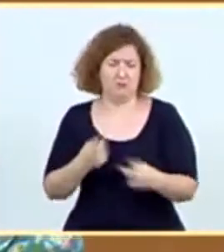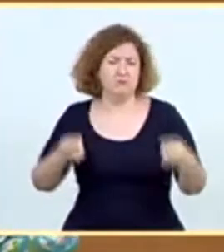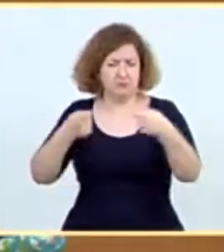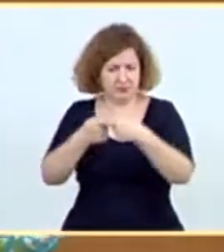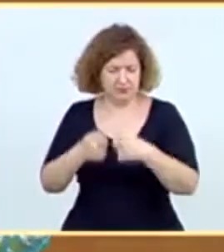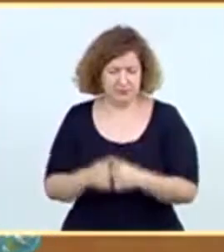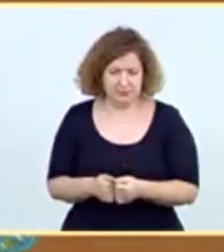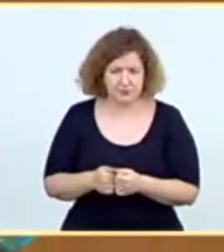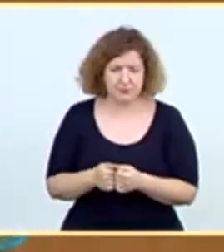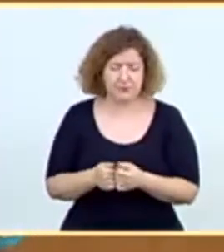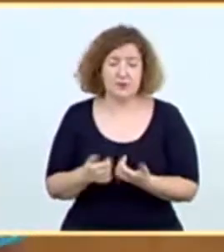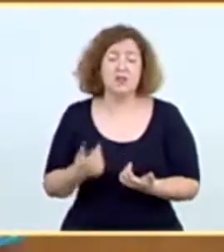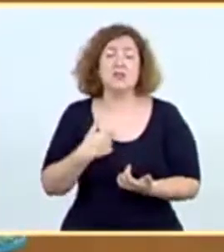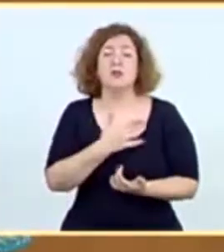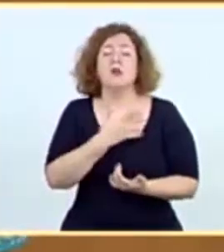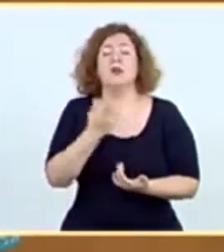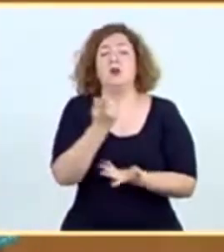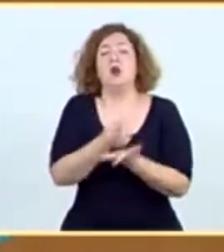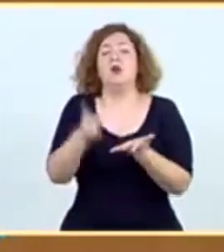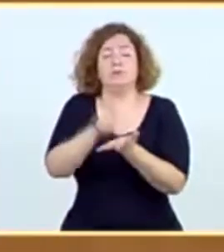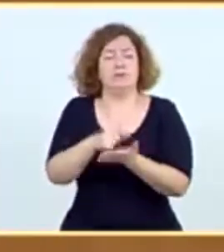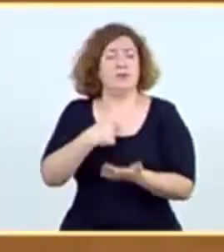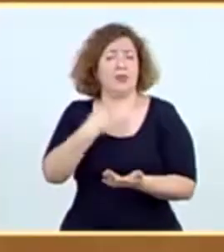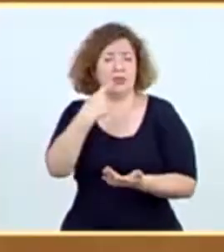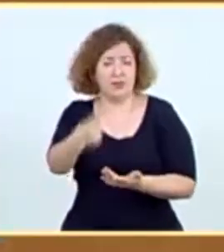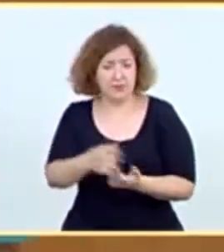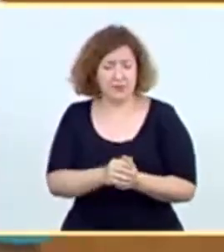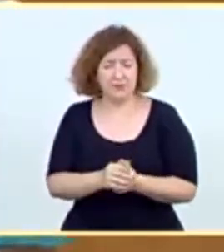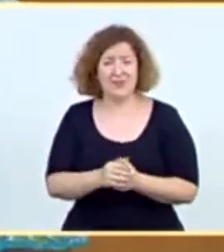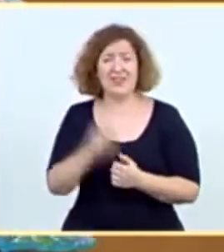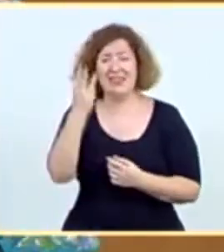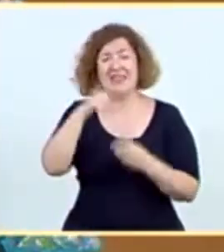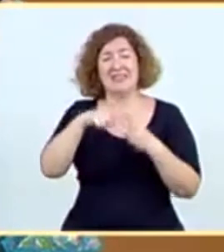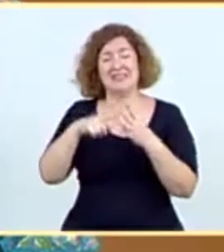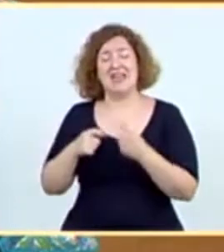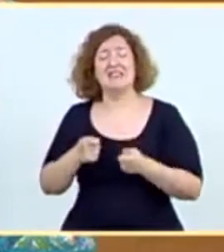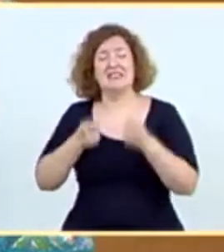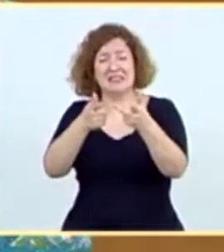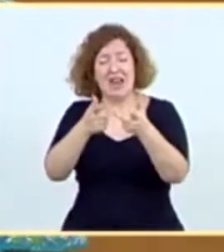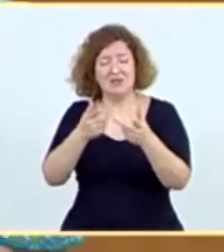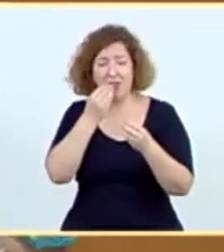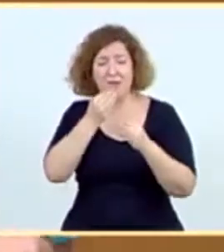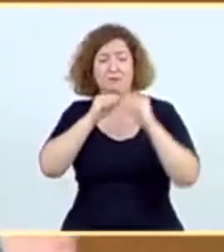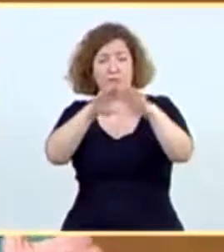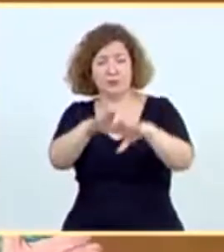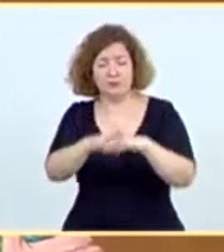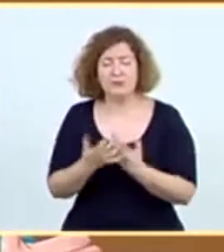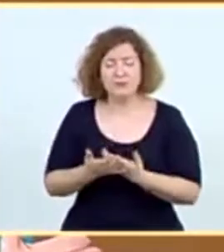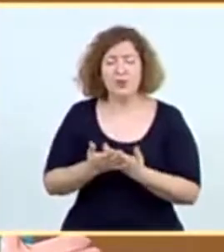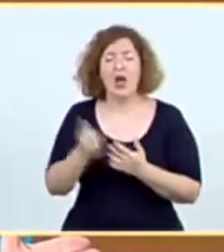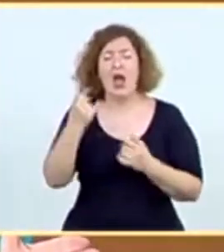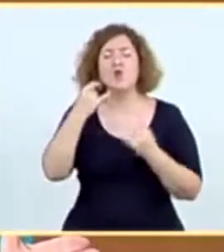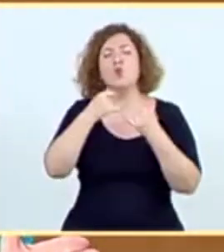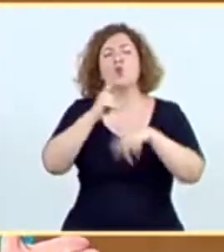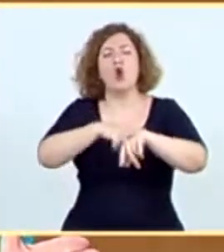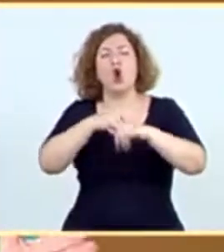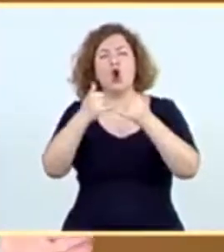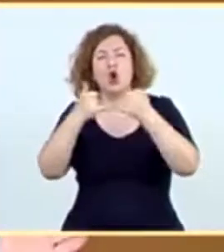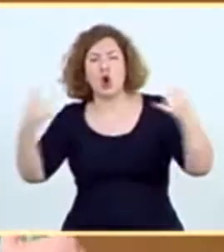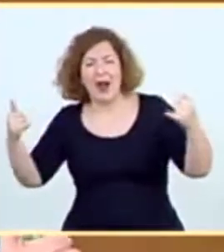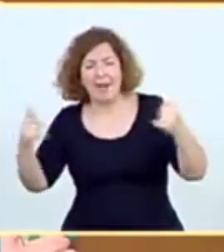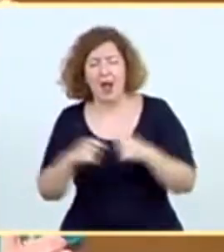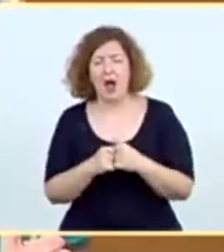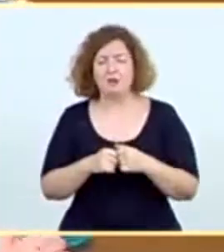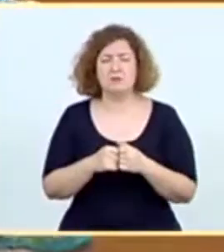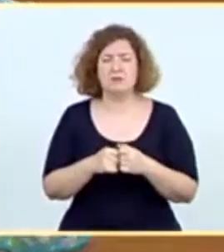concluyo reiterándole lo que le acabo de decir. Tres transferencias ya firmadas, un cronograma, un